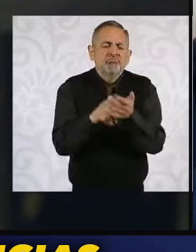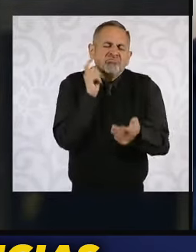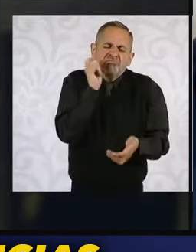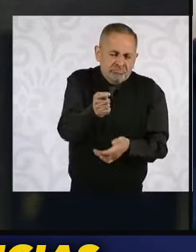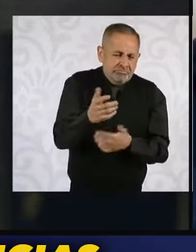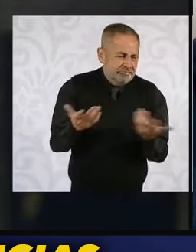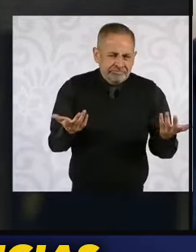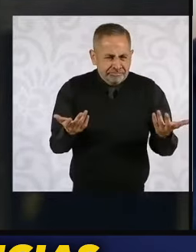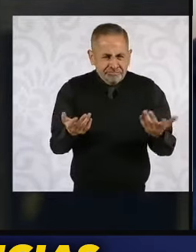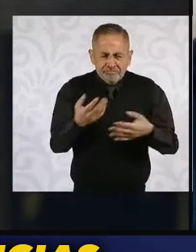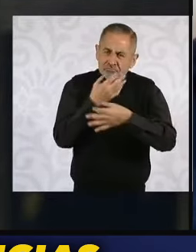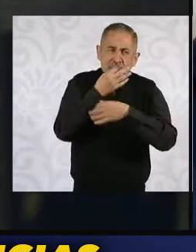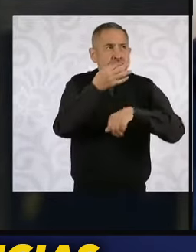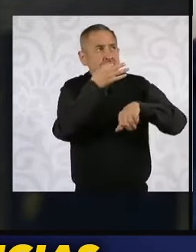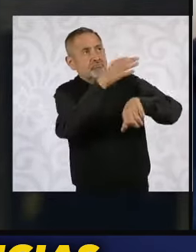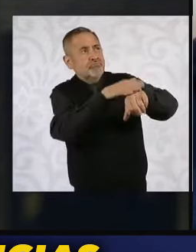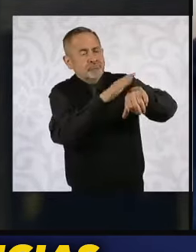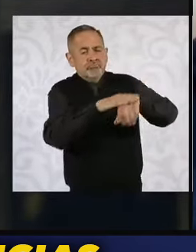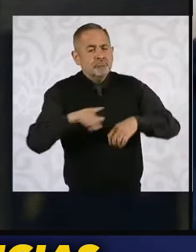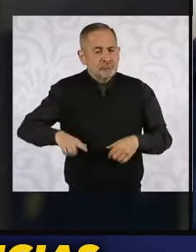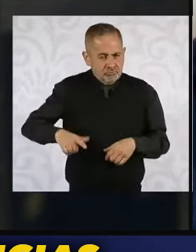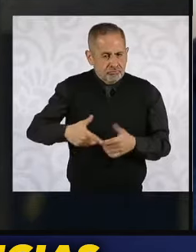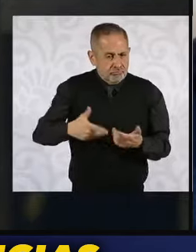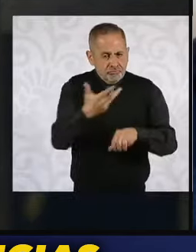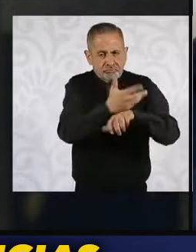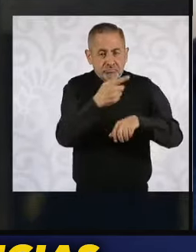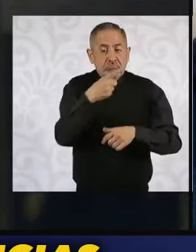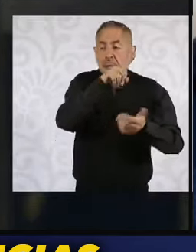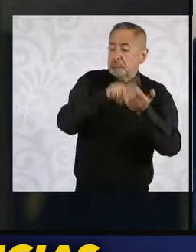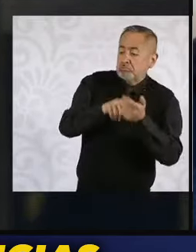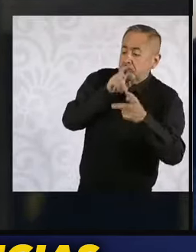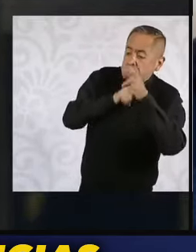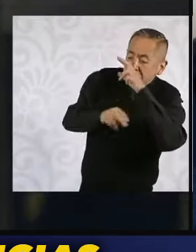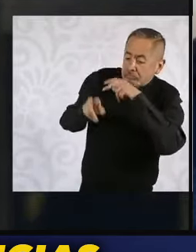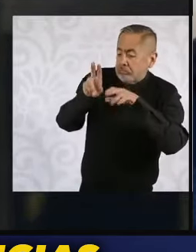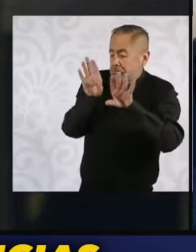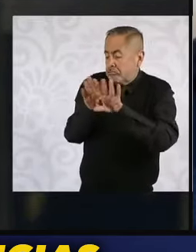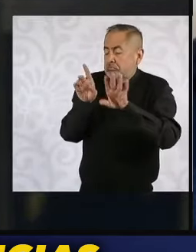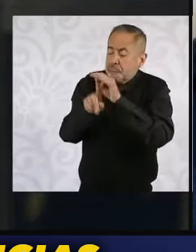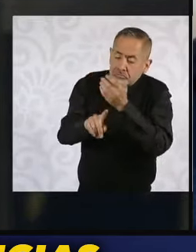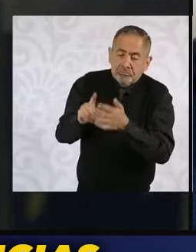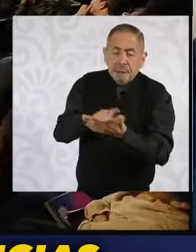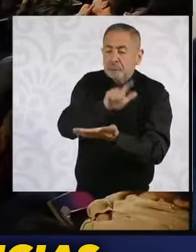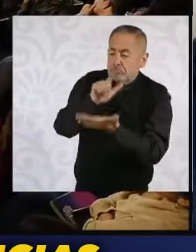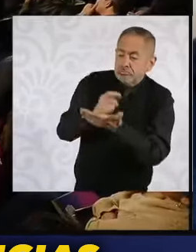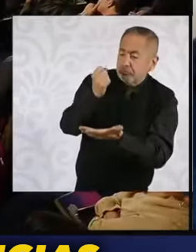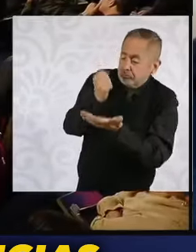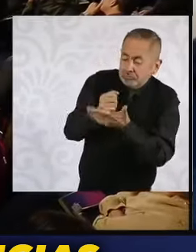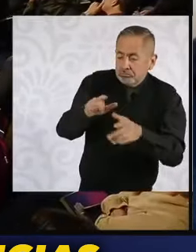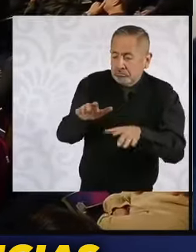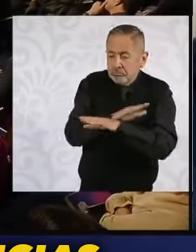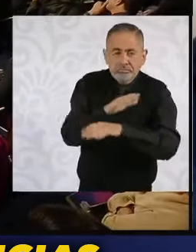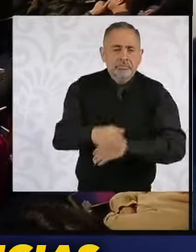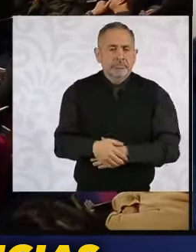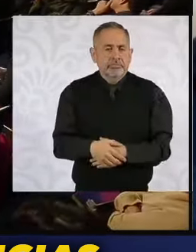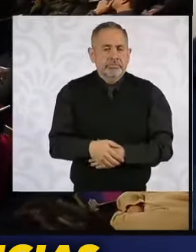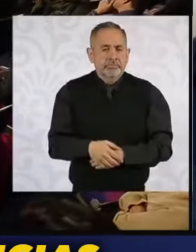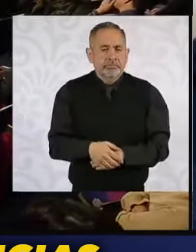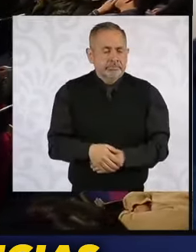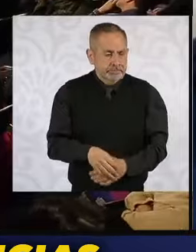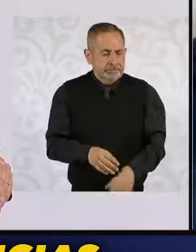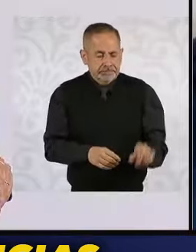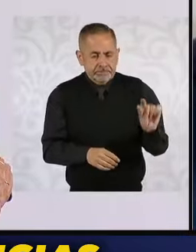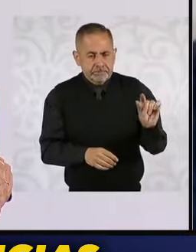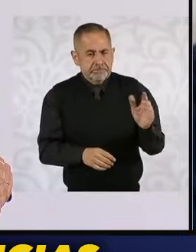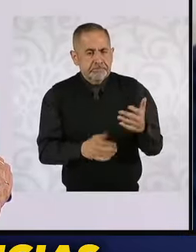le puede decir al gobierno de Estados Unidos que sigue expresando preocupación por la reforma judicial? Ahora le doy la palabra